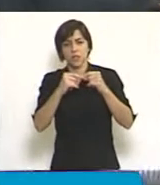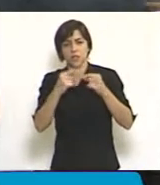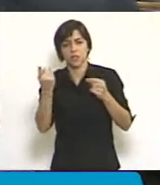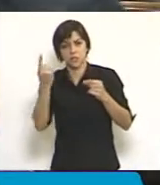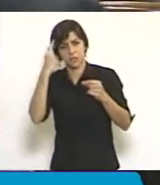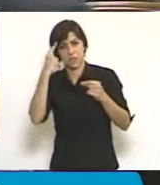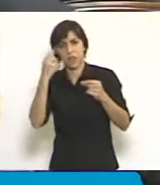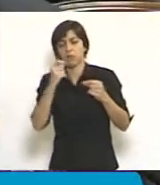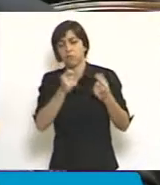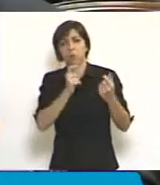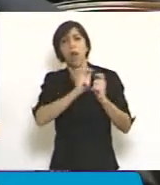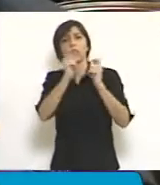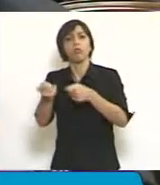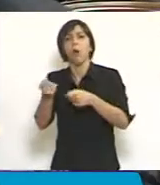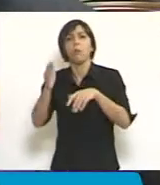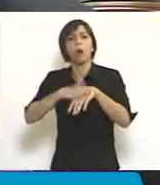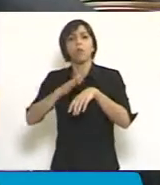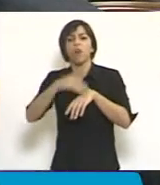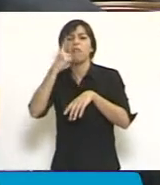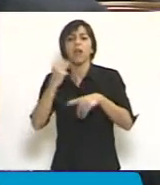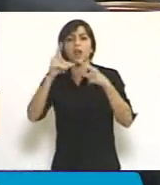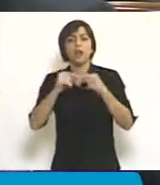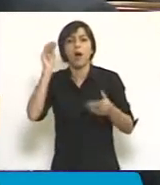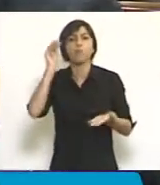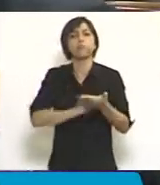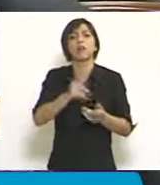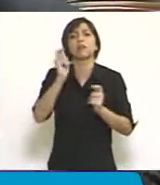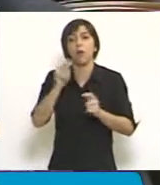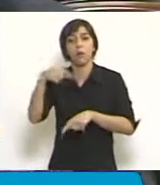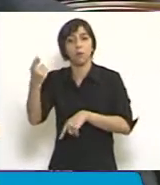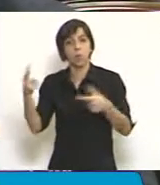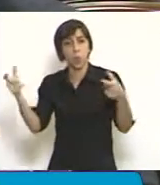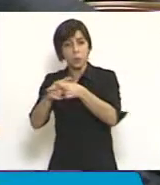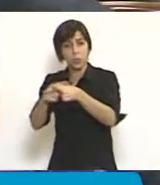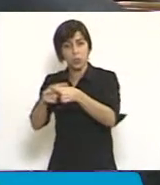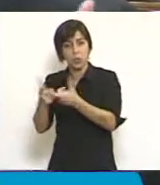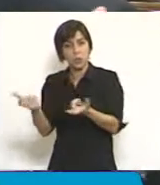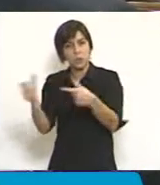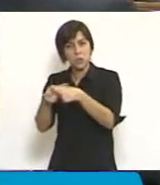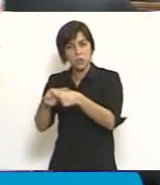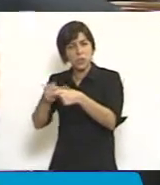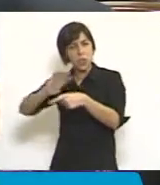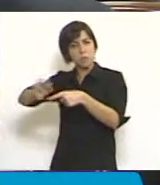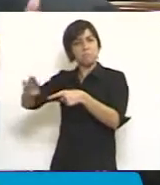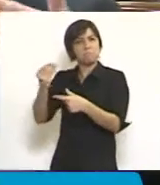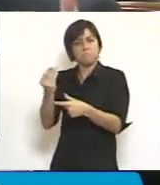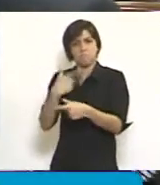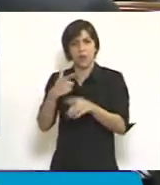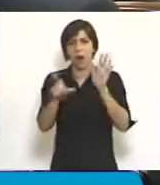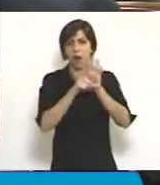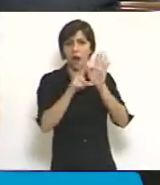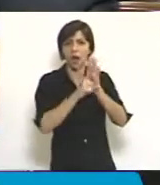una comisión ajena a este Congreso. La fecha debe establecerse por ley. Uno puede tener, como siempre en una